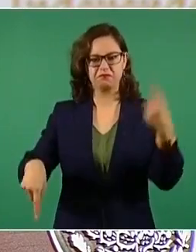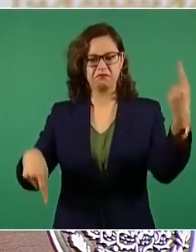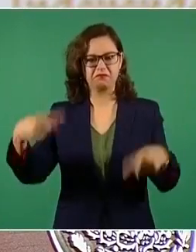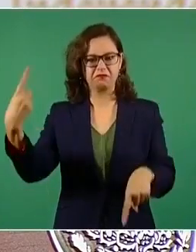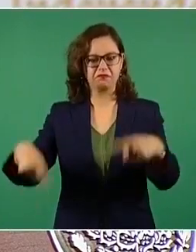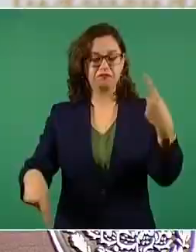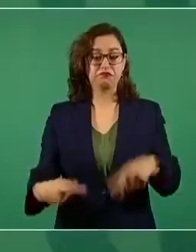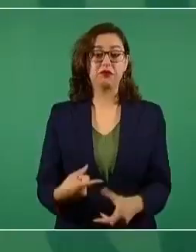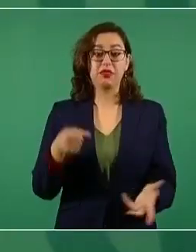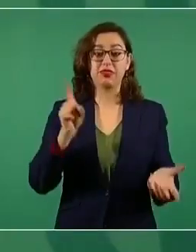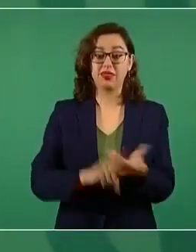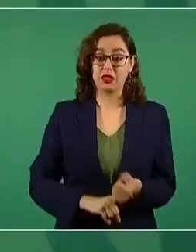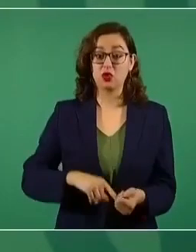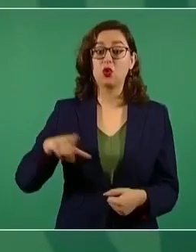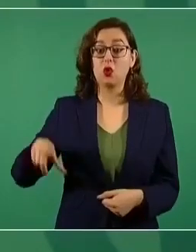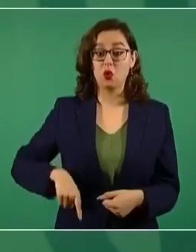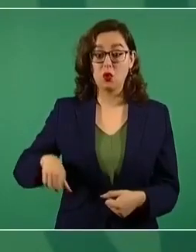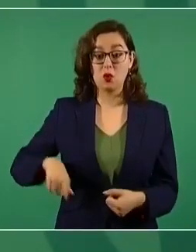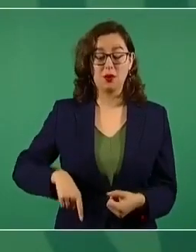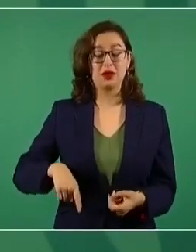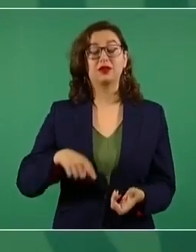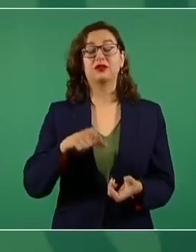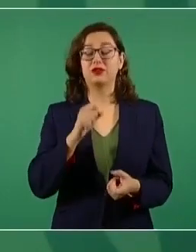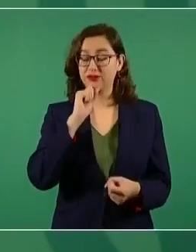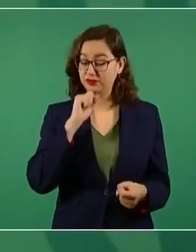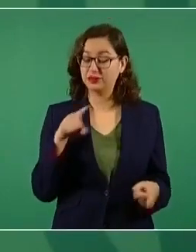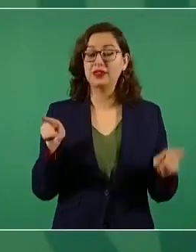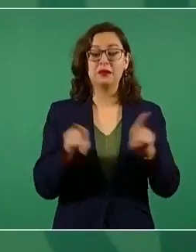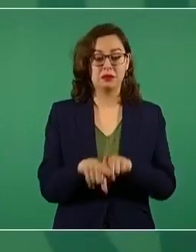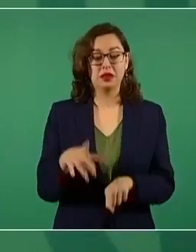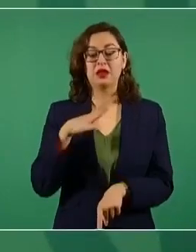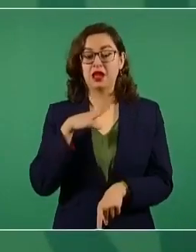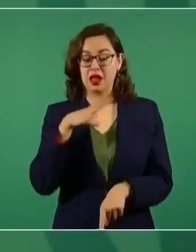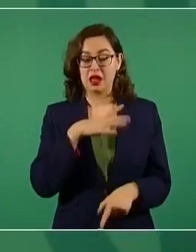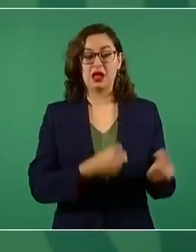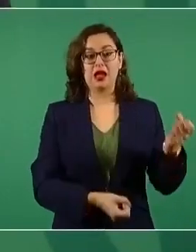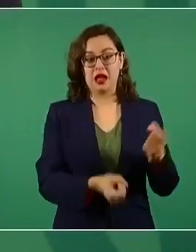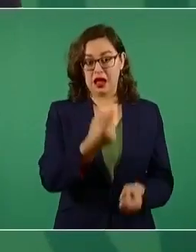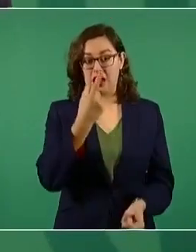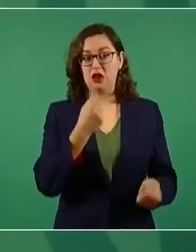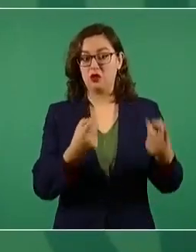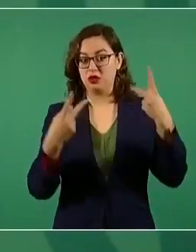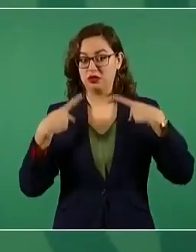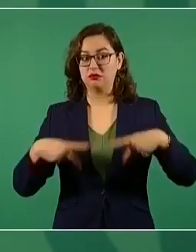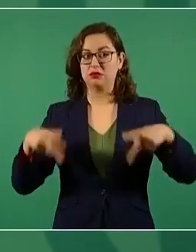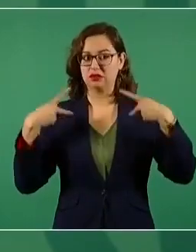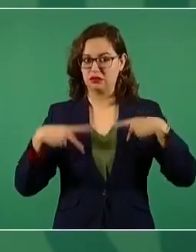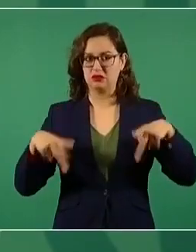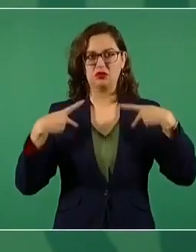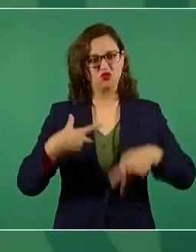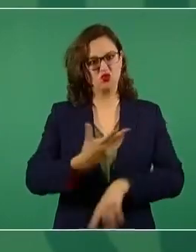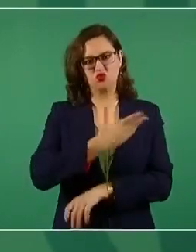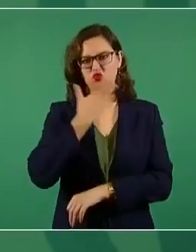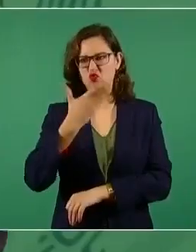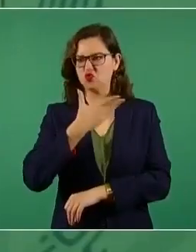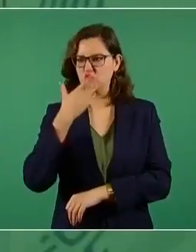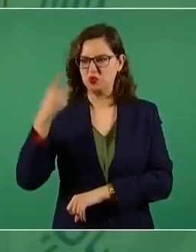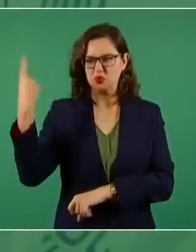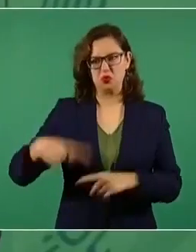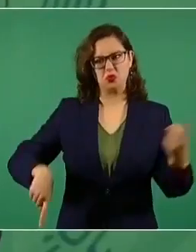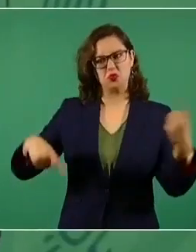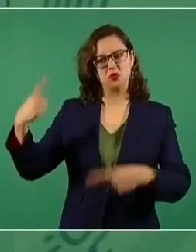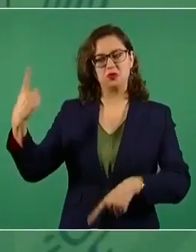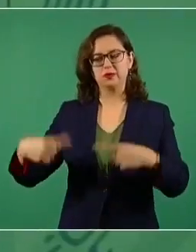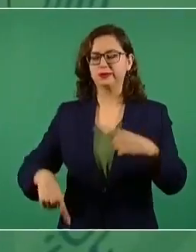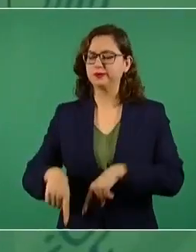estas concepciones burocráticas, autoritarias. Y desde luego terminar de limpiar